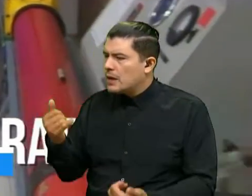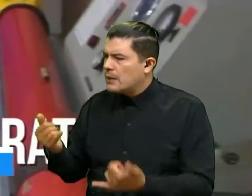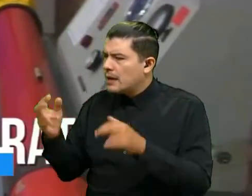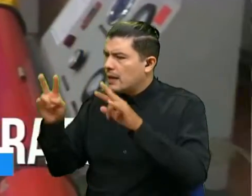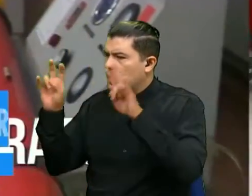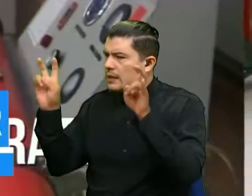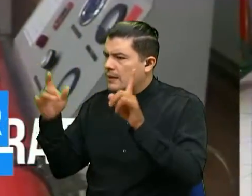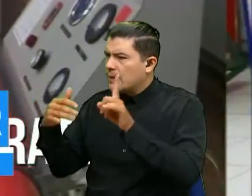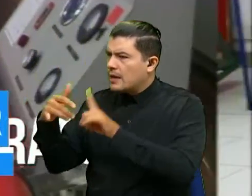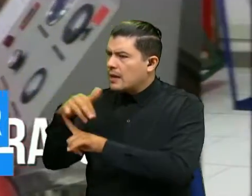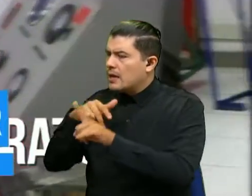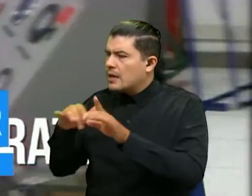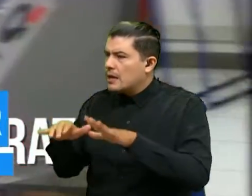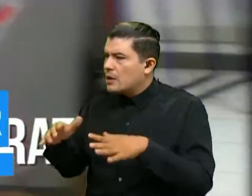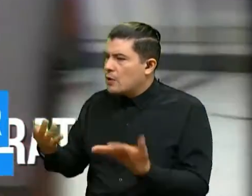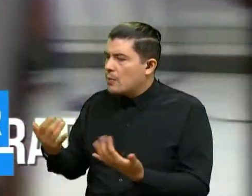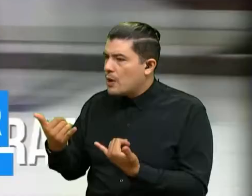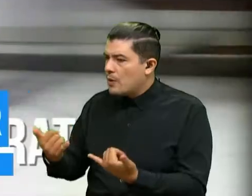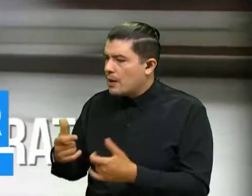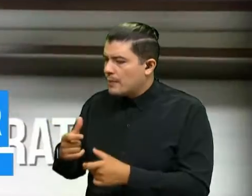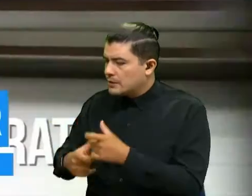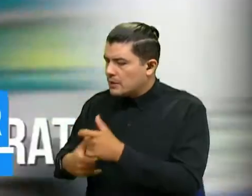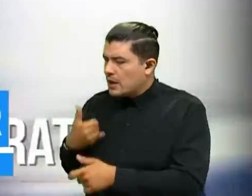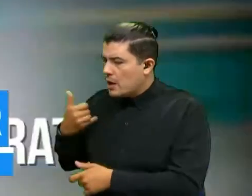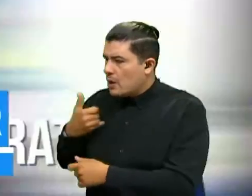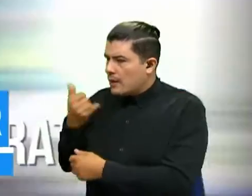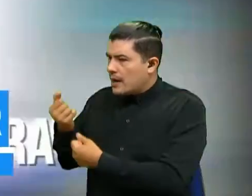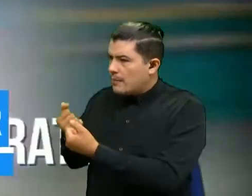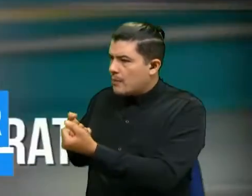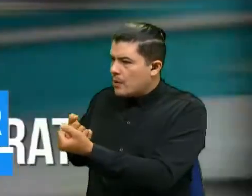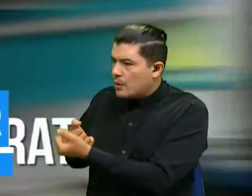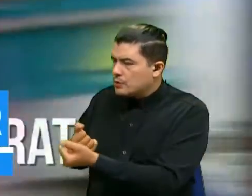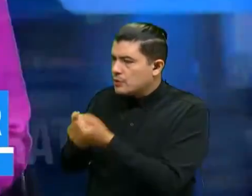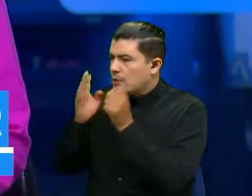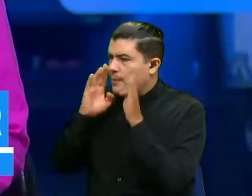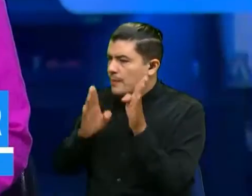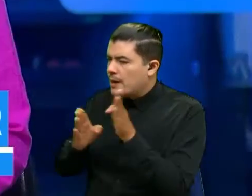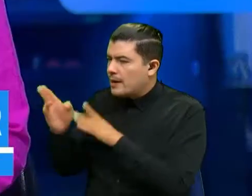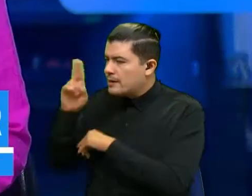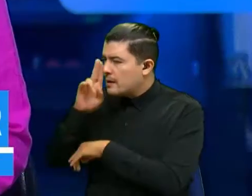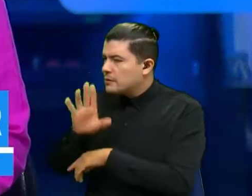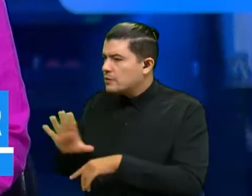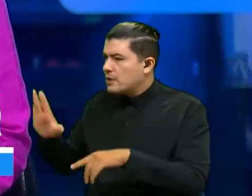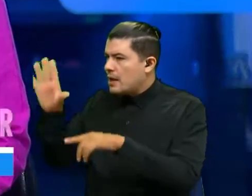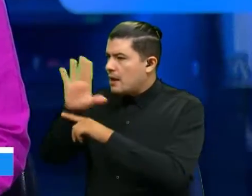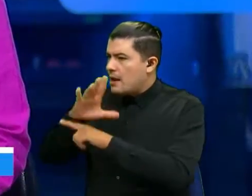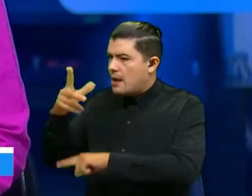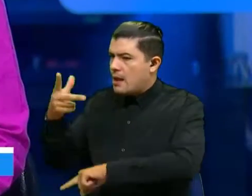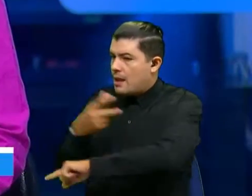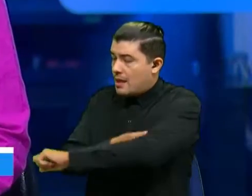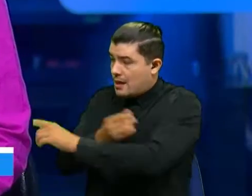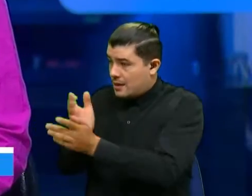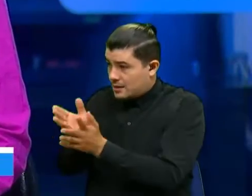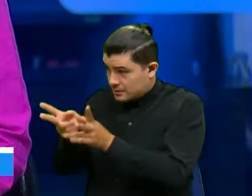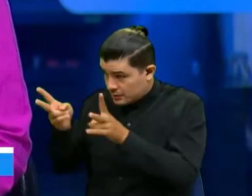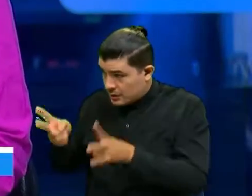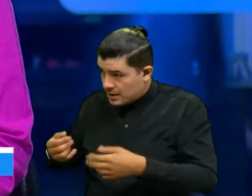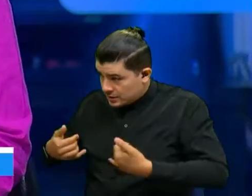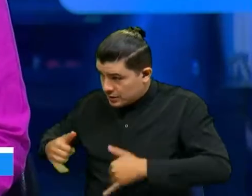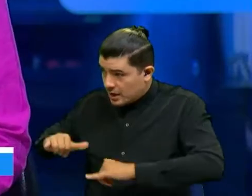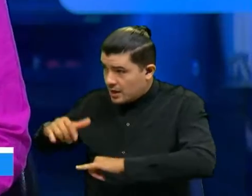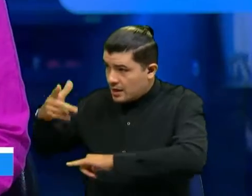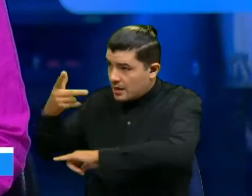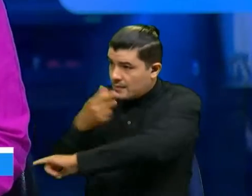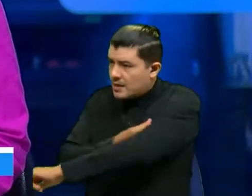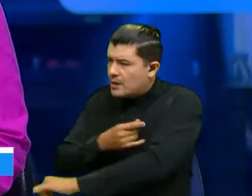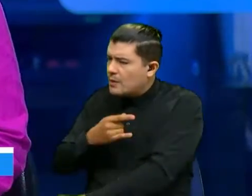¿Cómo ha sido el apoyo también de los jóvenes al Plan Nacional de Vacunación? ¿Tienen inmunizados los estudiantes? ¿Cómo está la